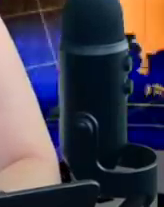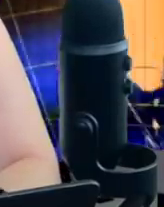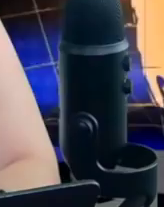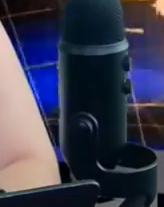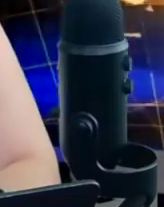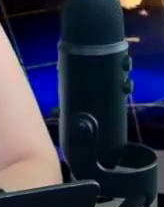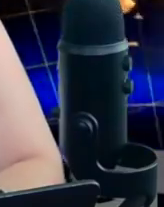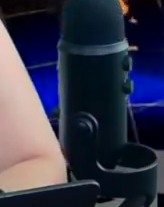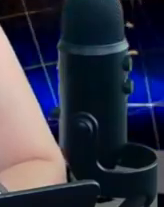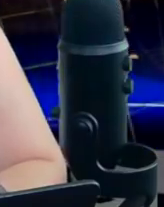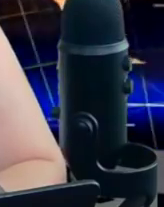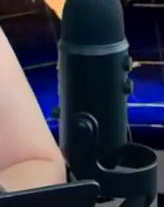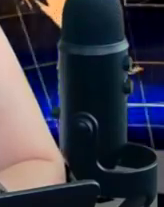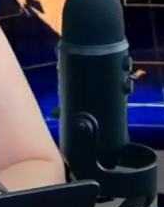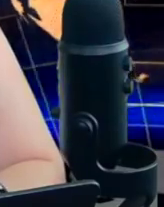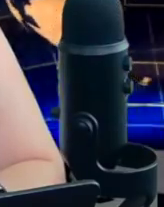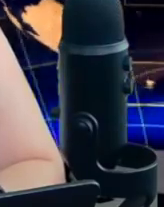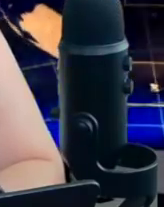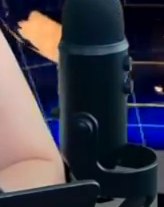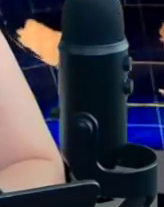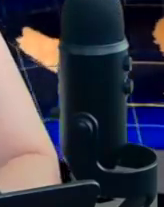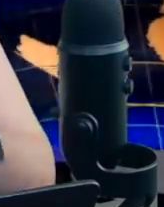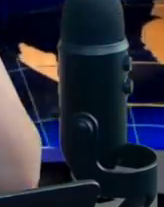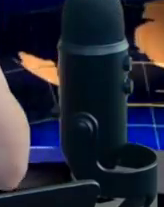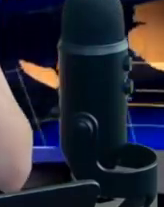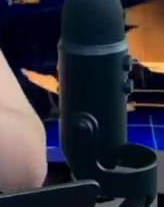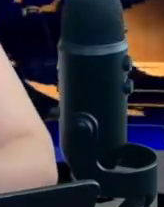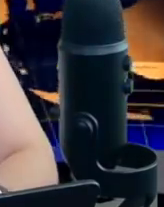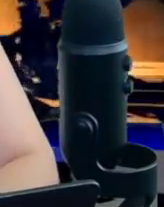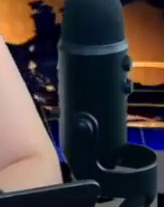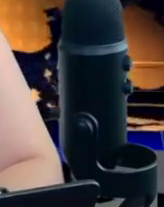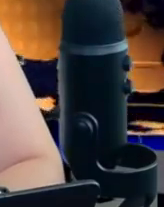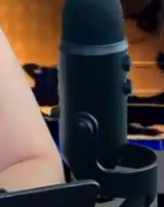México y esto es lo que en verdad está pasando.